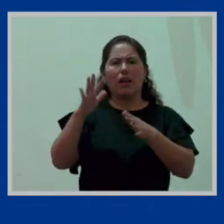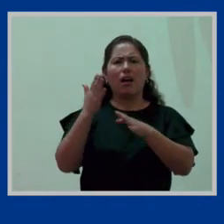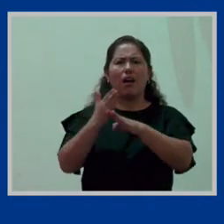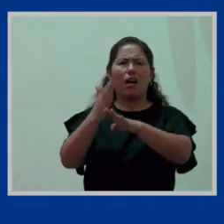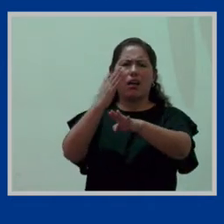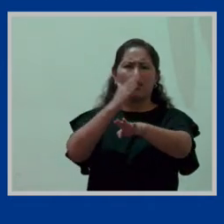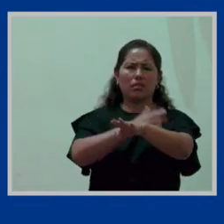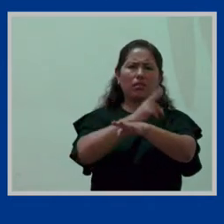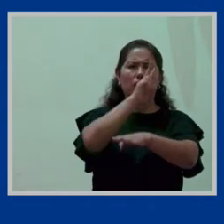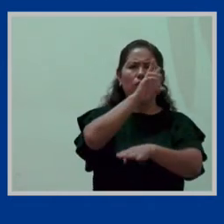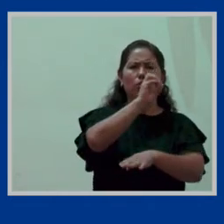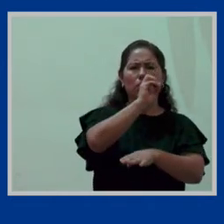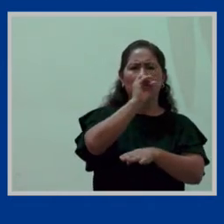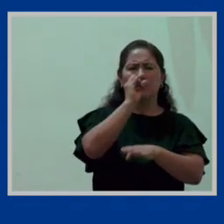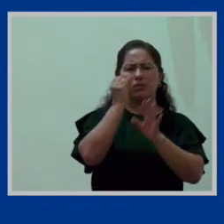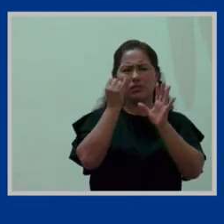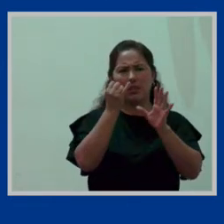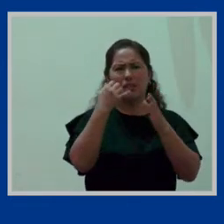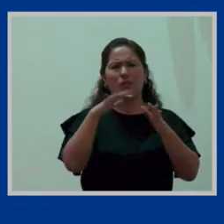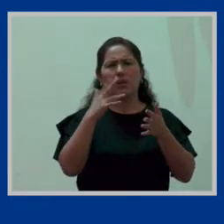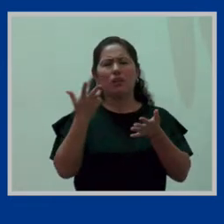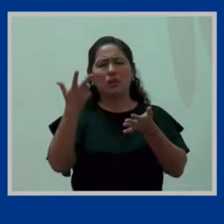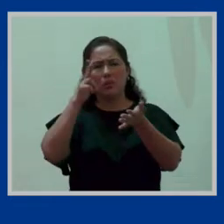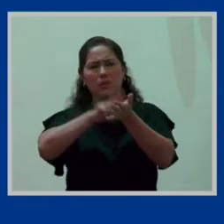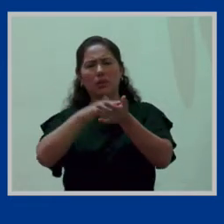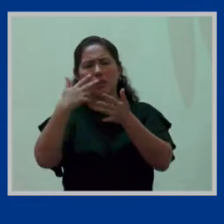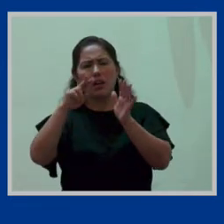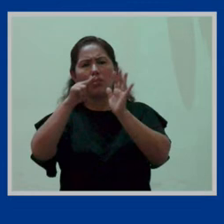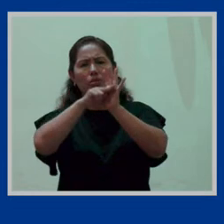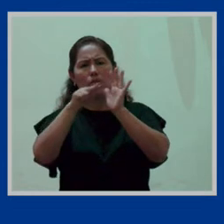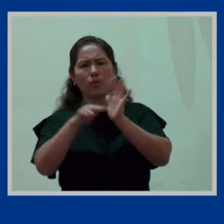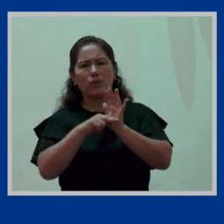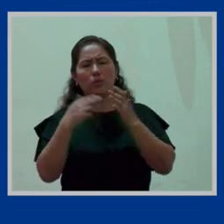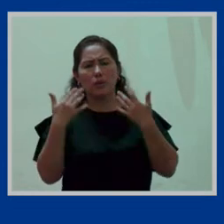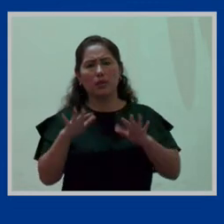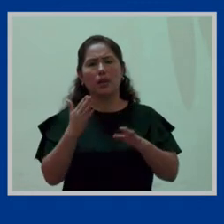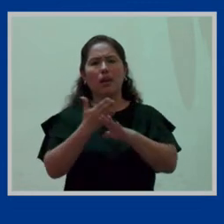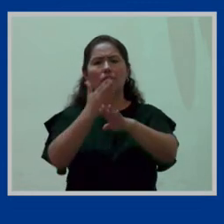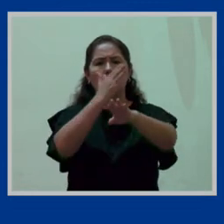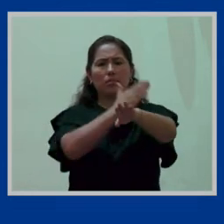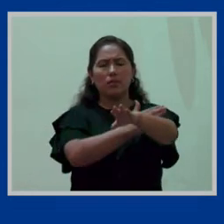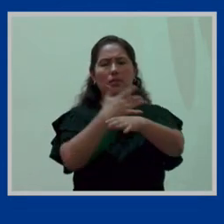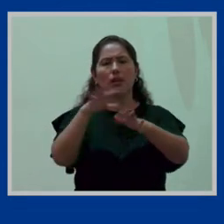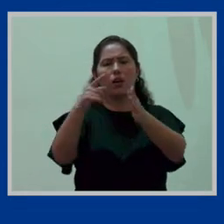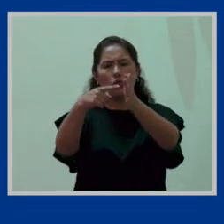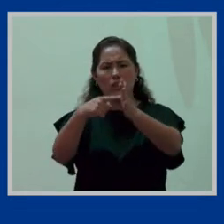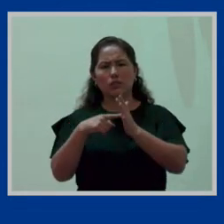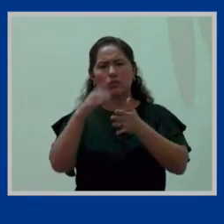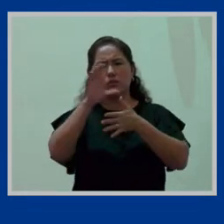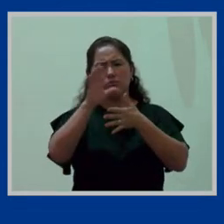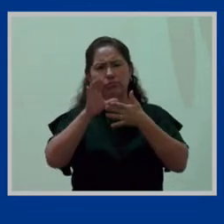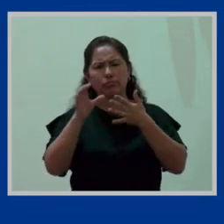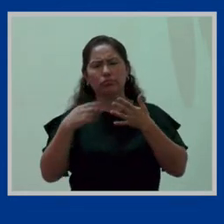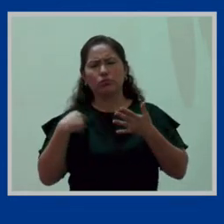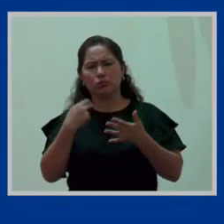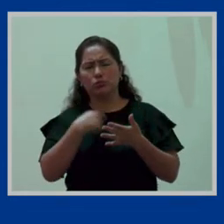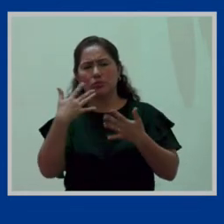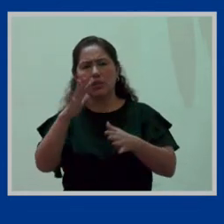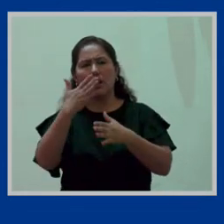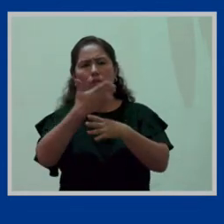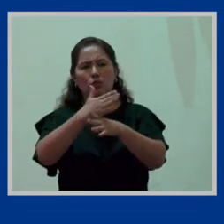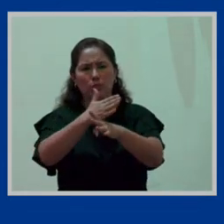2006, desde que se aprobó la primera norma, donde era, digamos, solamente una obligación en las características que hemos compartido,